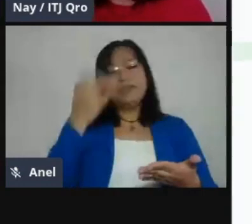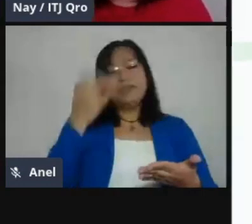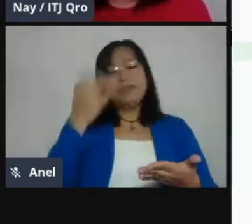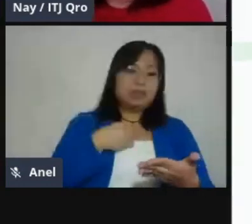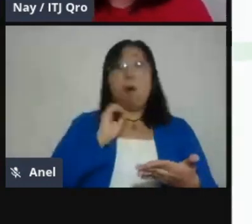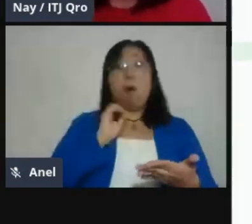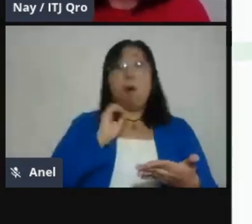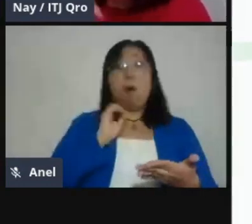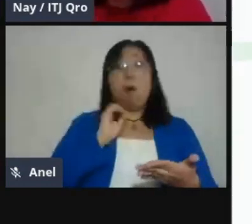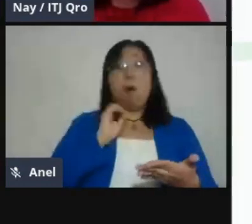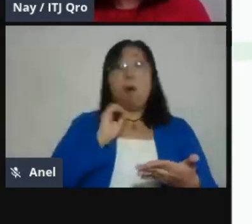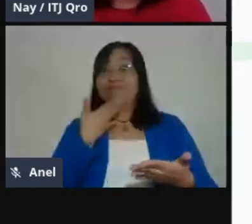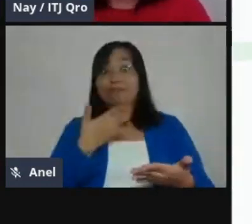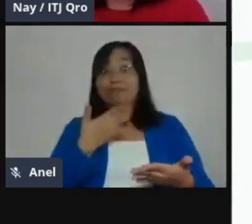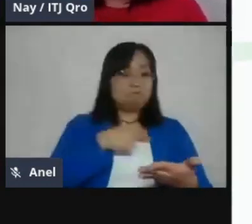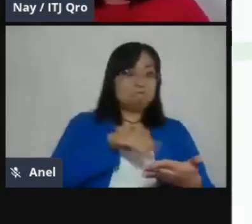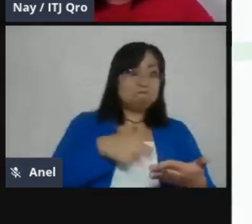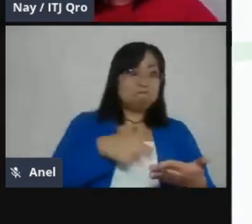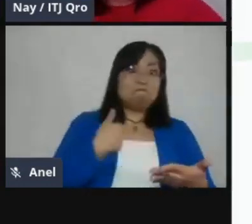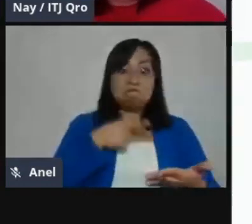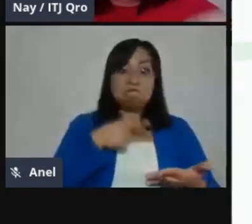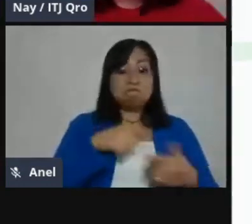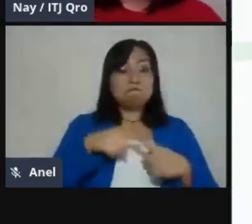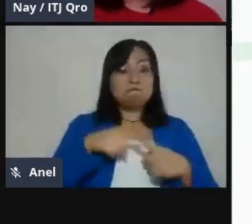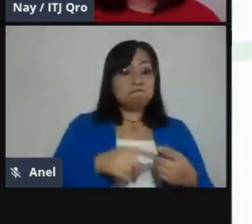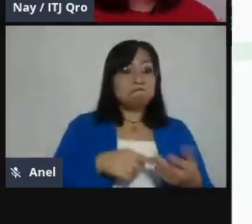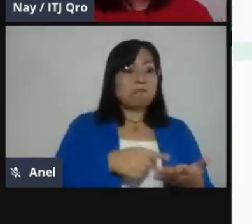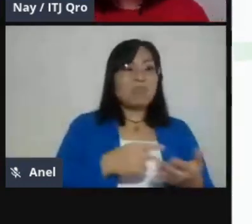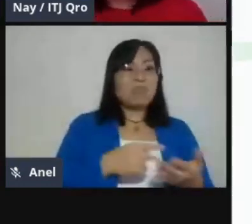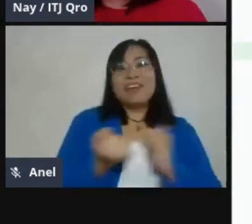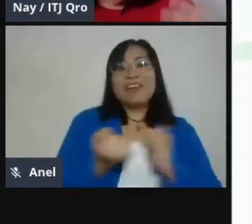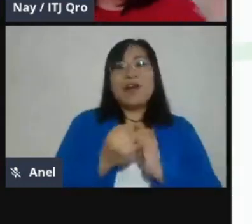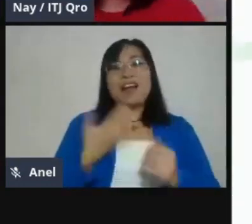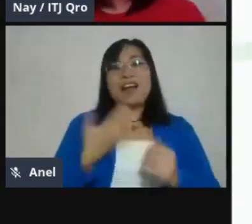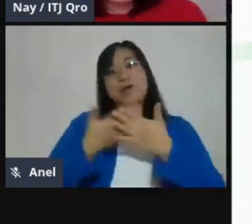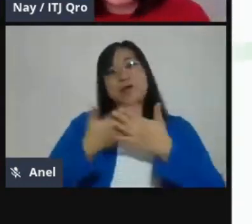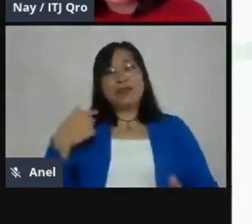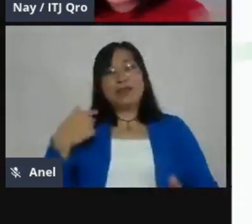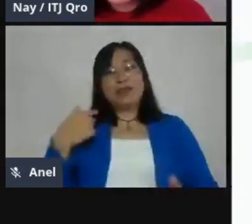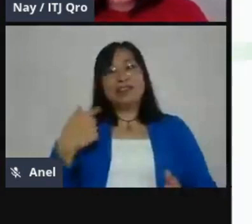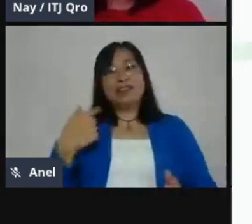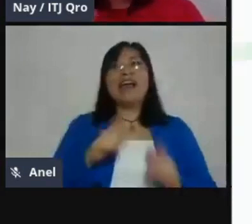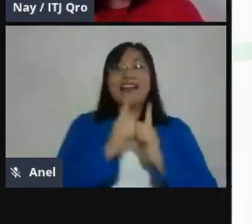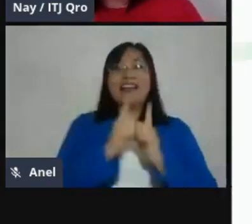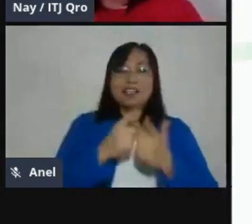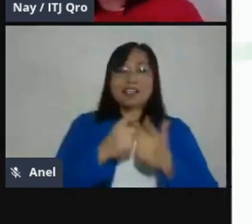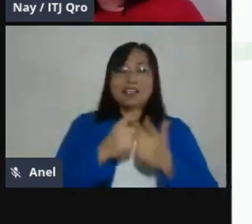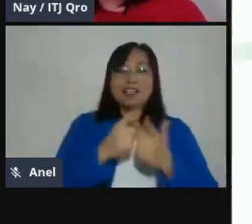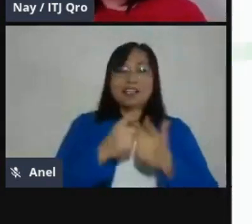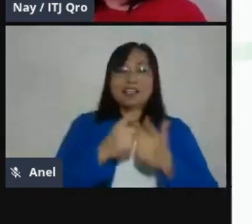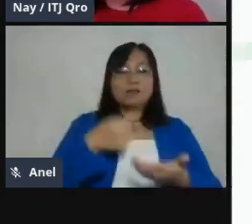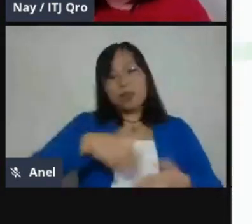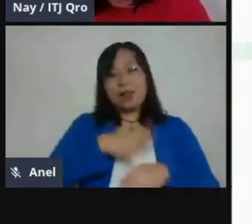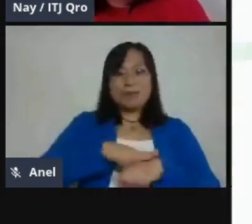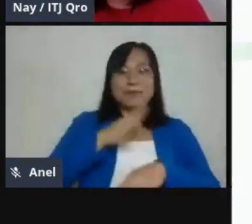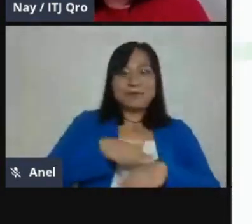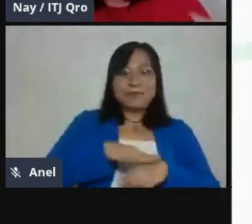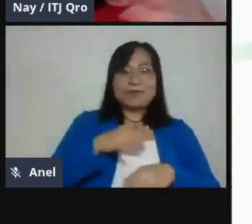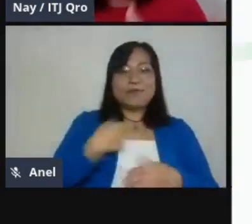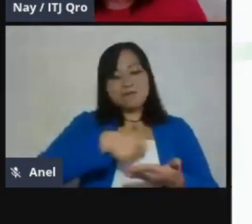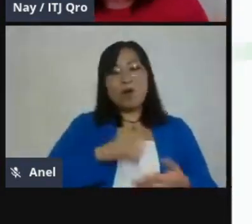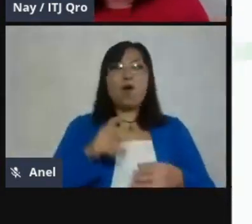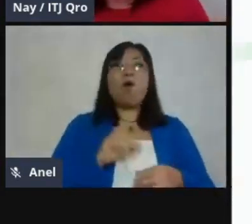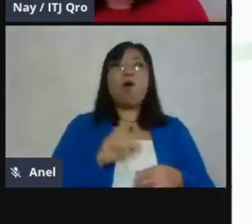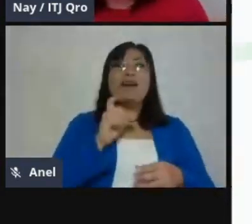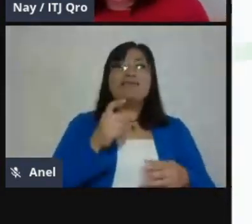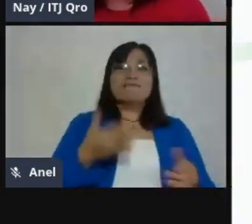manera, así como a mejor antes mandábamos a casa el libro o el cuaderno calificado o los portafolios de trabajo, pues,